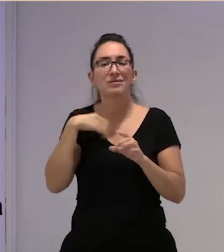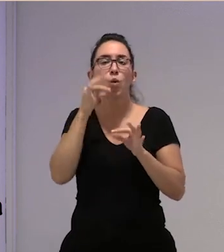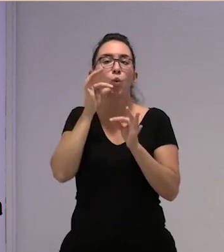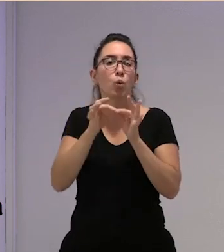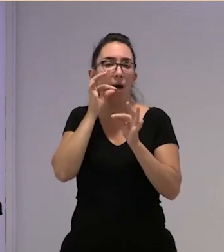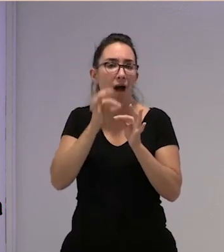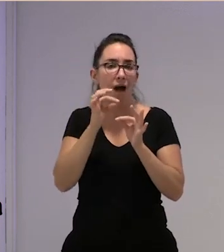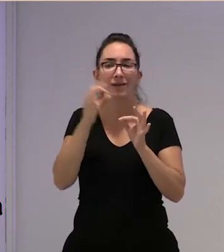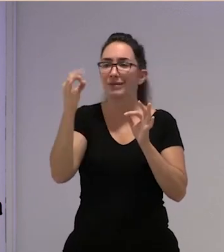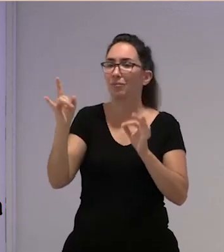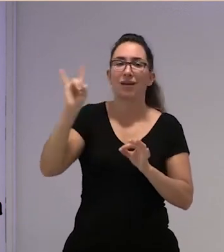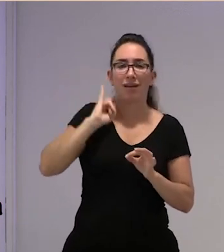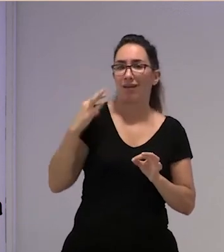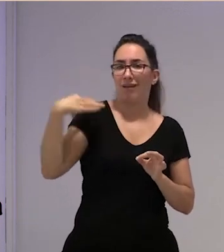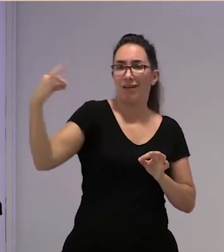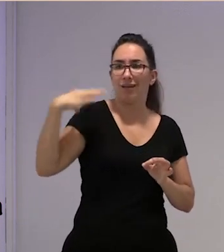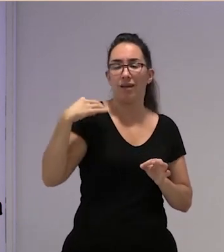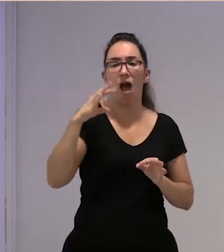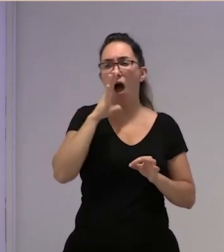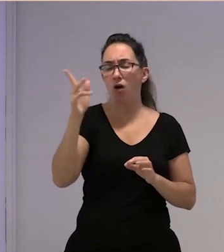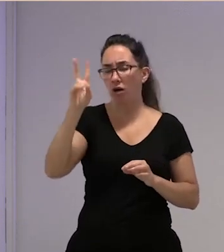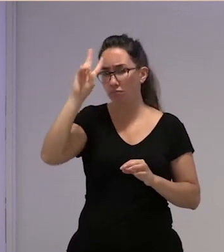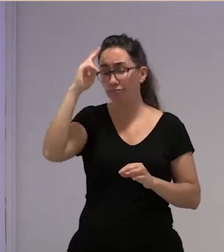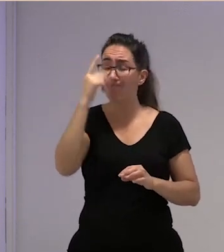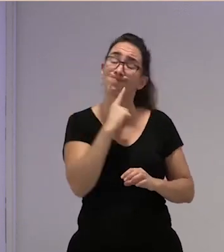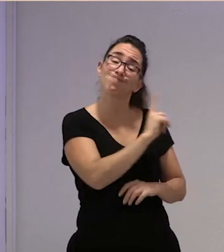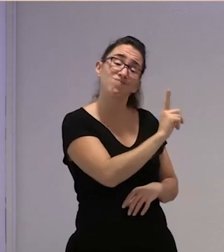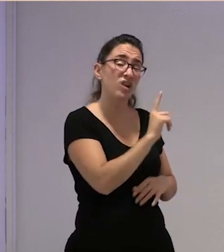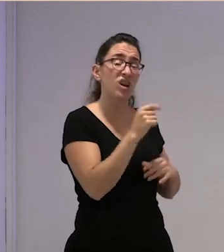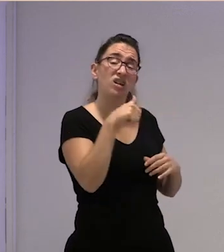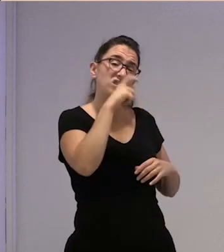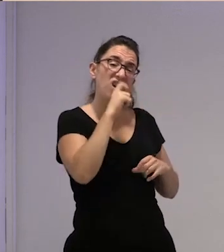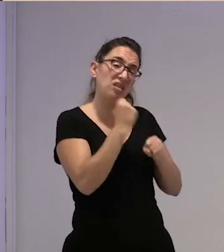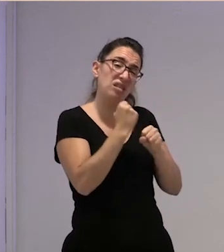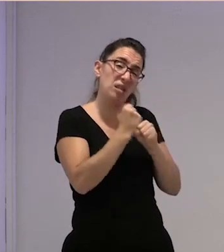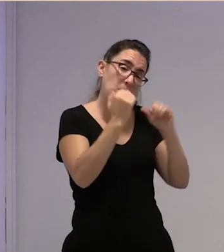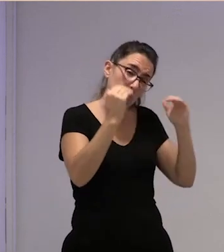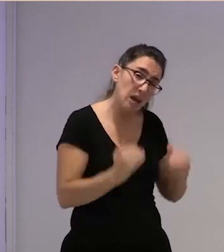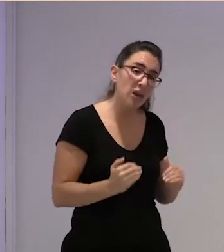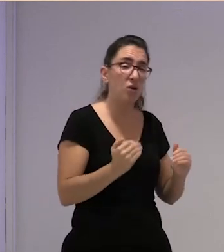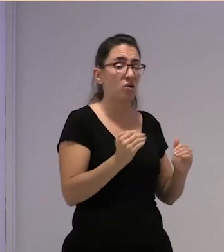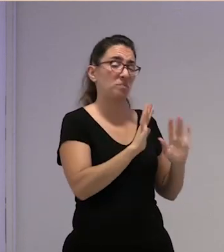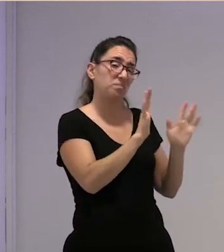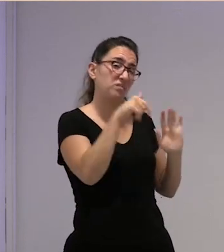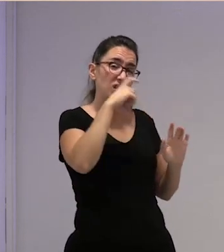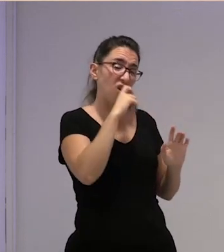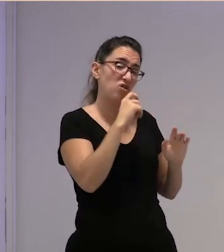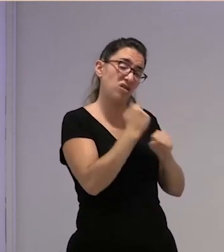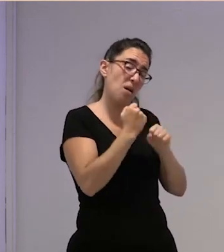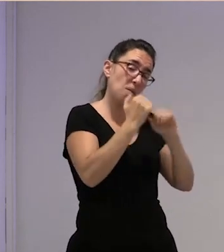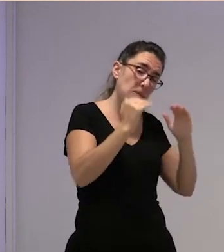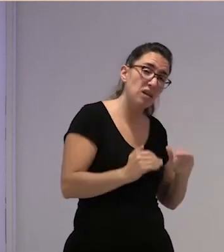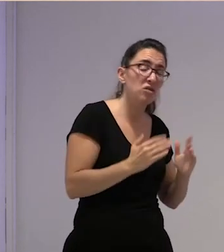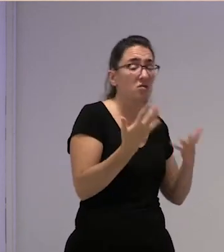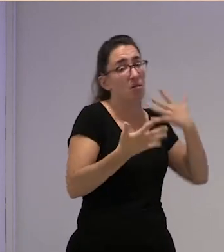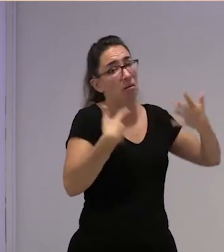llamaban las primeras y de buenas a primeras me decían no es que ya hace años no hay que su trabajo sí cualquier excusa como lo que me han hecho a mí también tal y cual